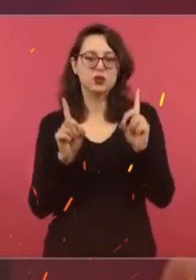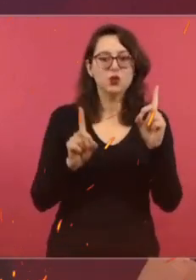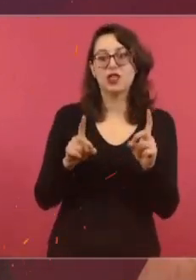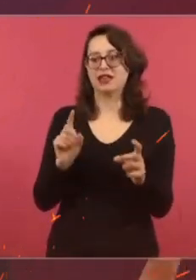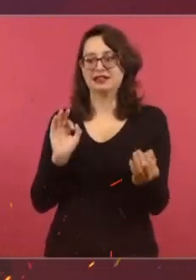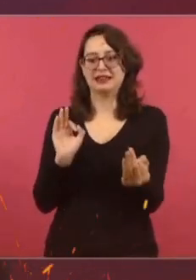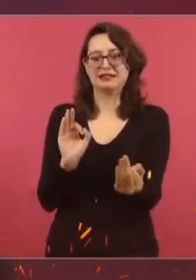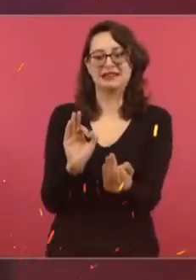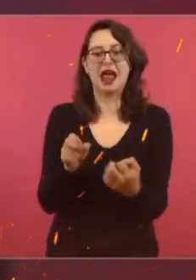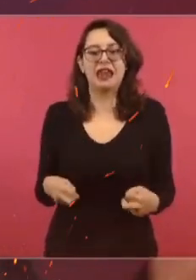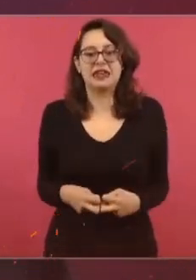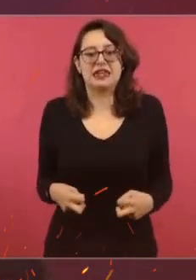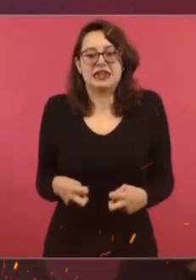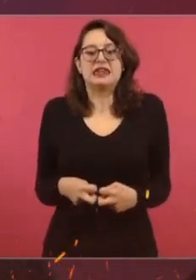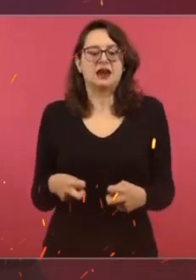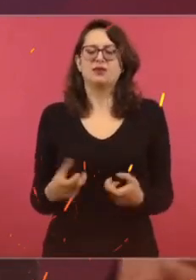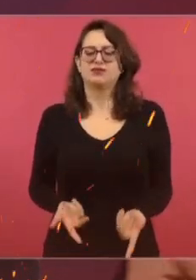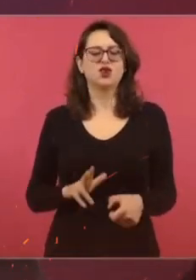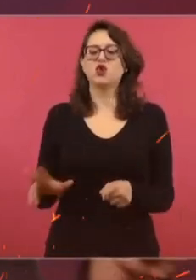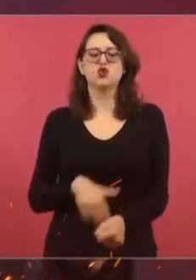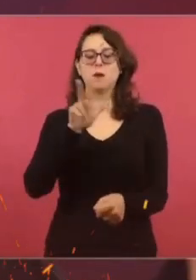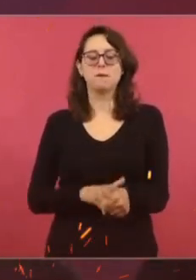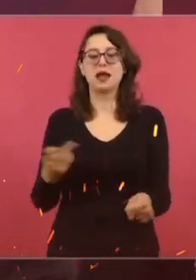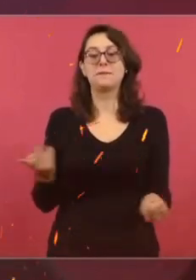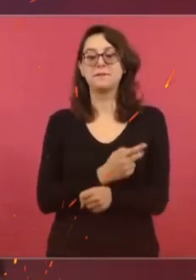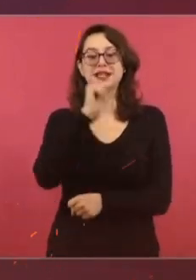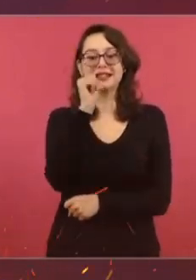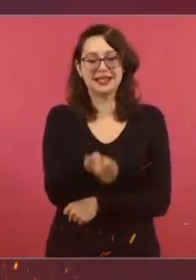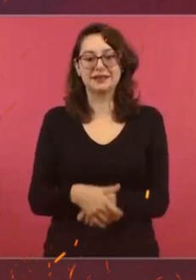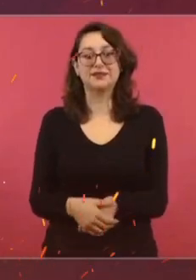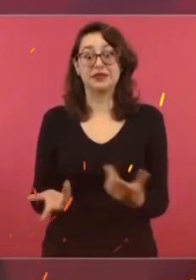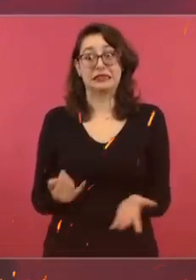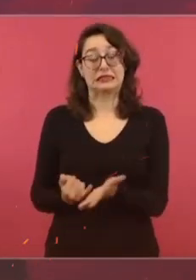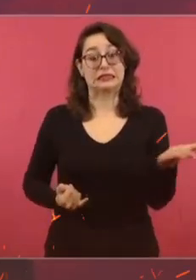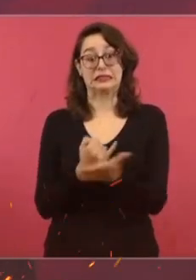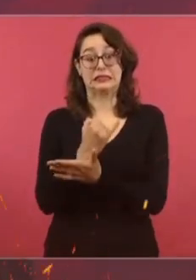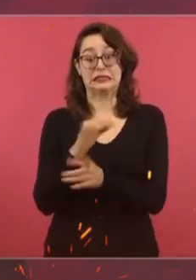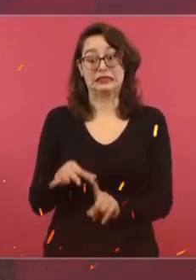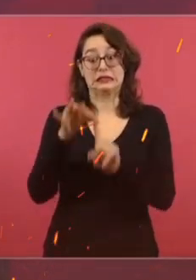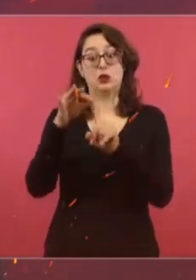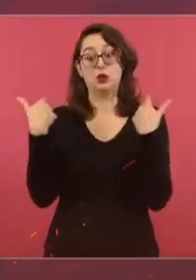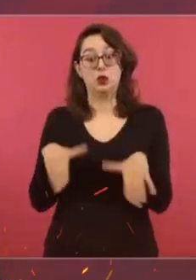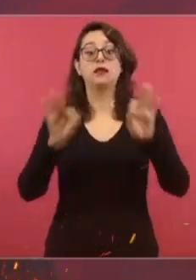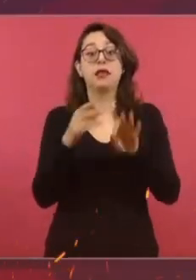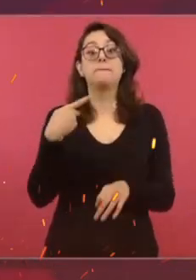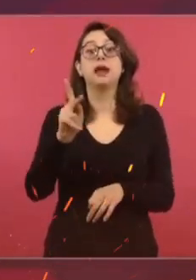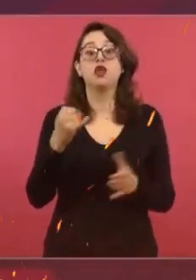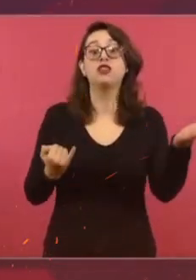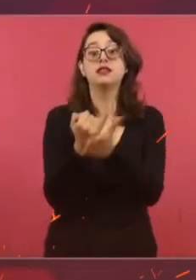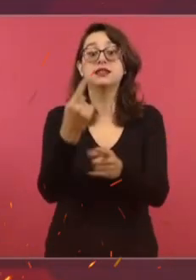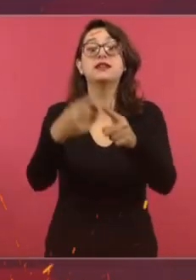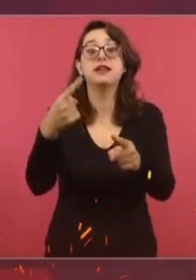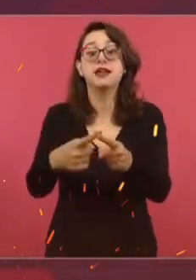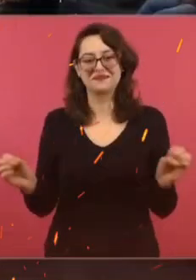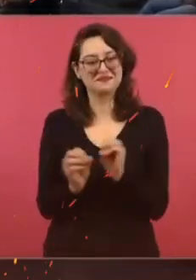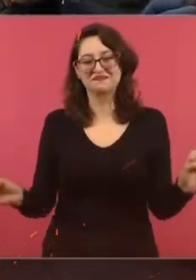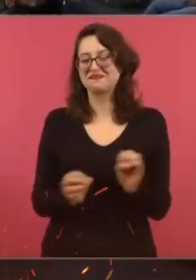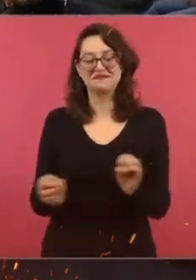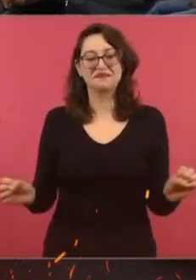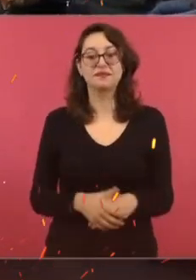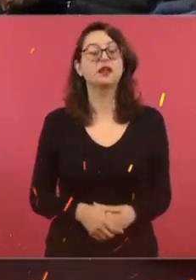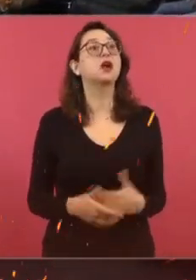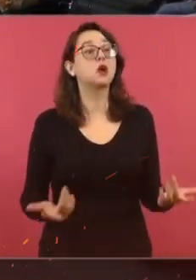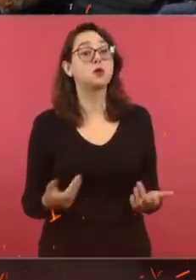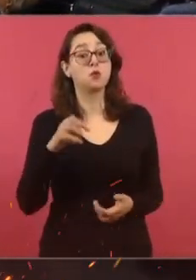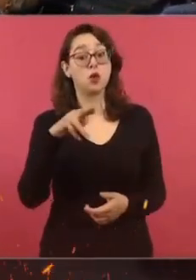nerviosismo, todo que es propio de la víspera de una decisión tan importante que va a tomar la gente, no el presidente. ¿Hay